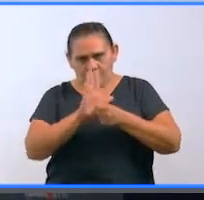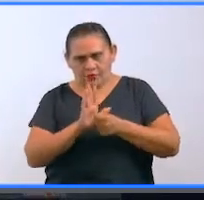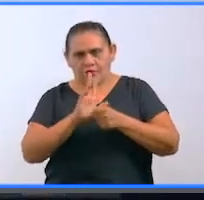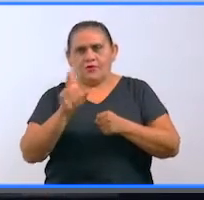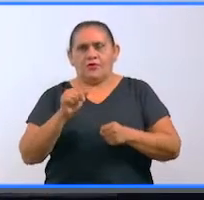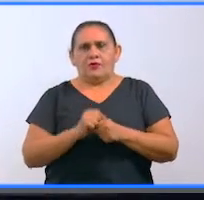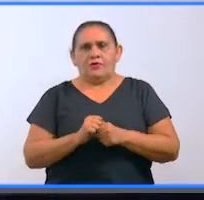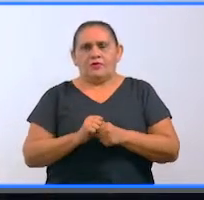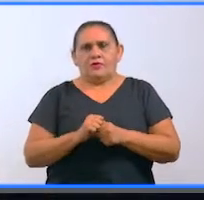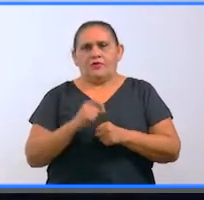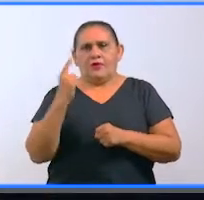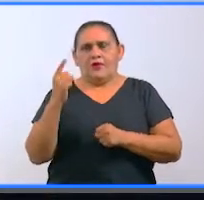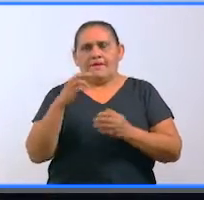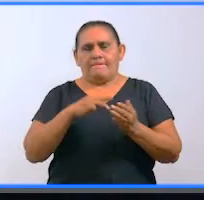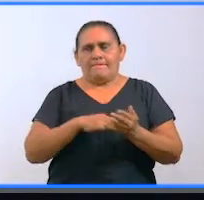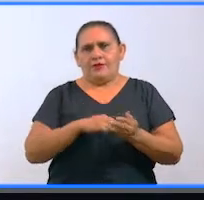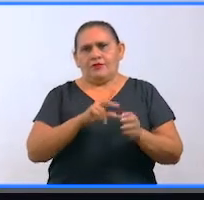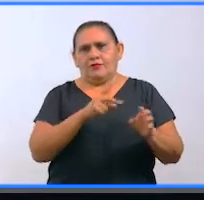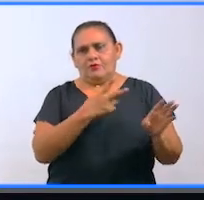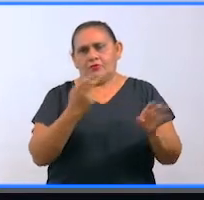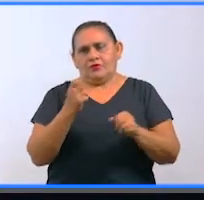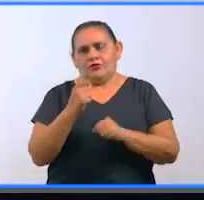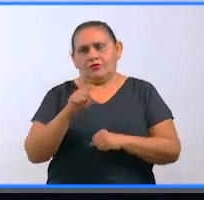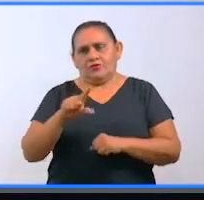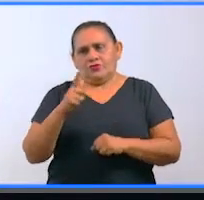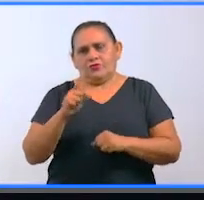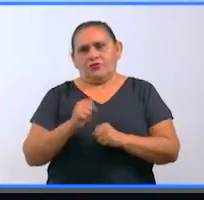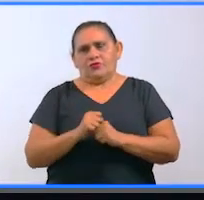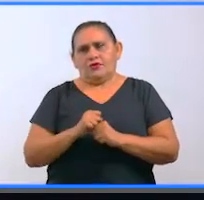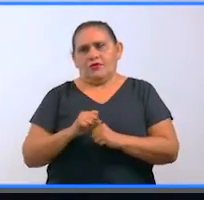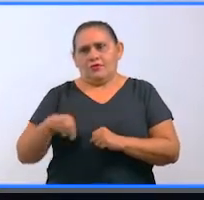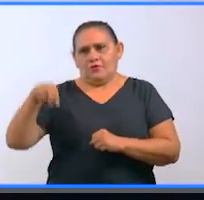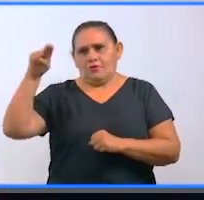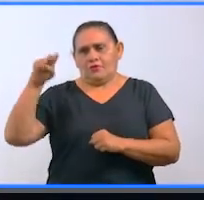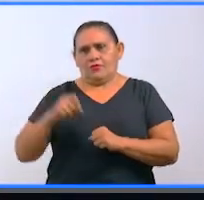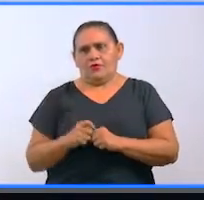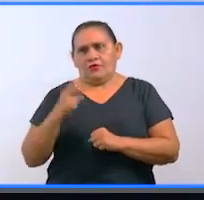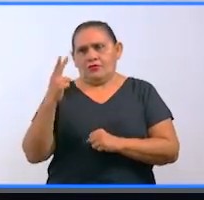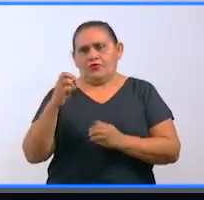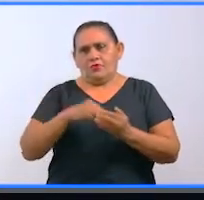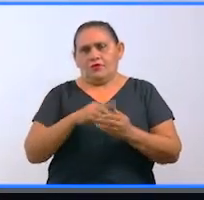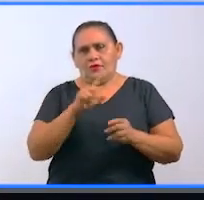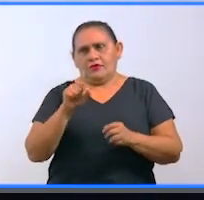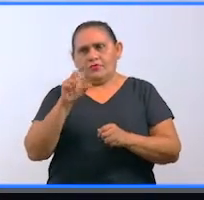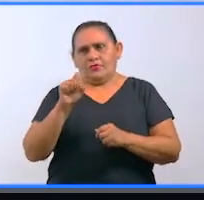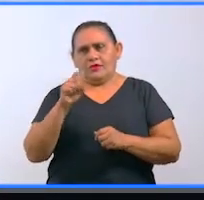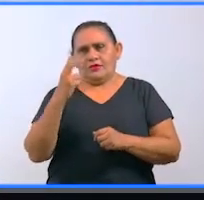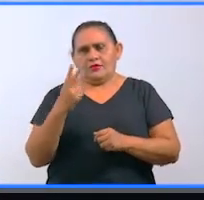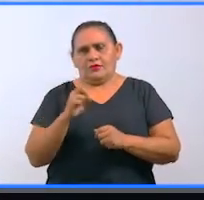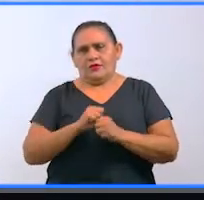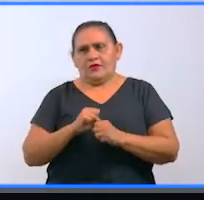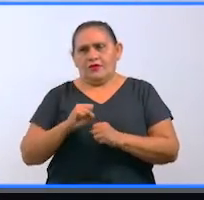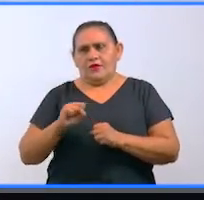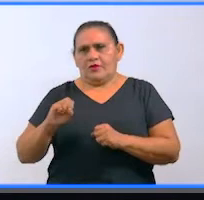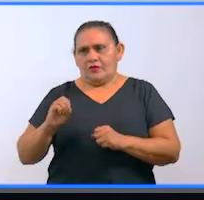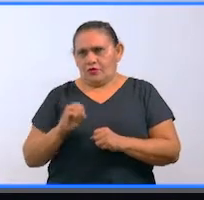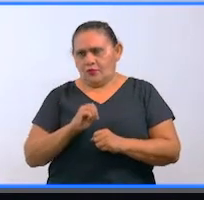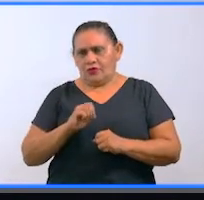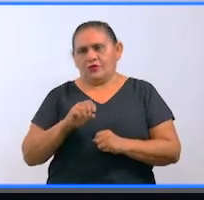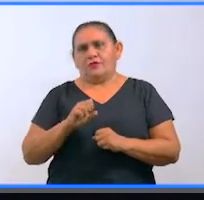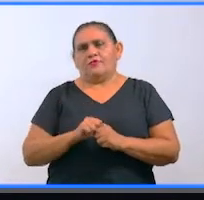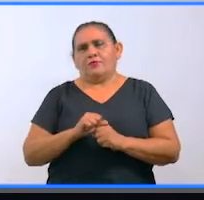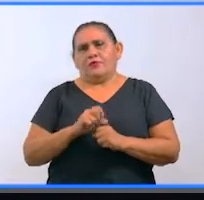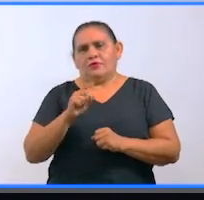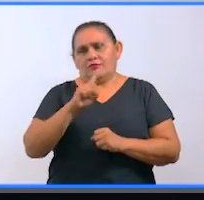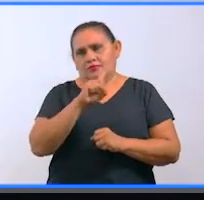1,912 en la zona norte, 2,123 en la zona oriente, 780 en la zona